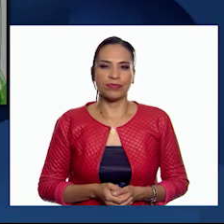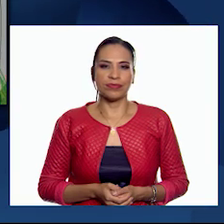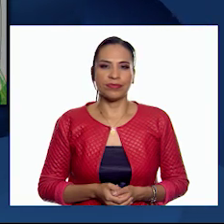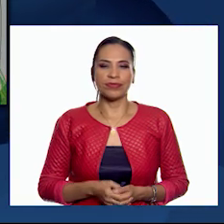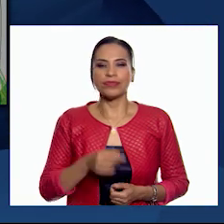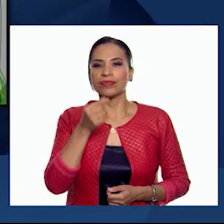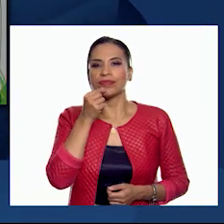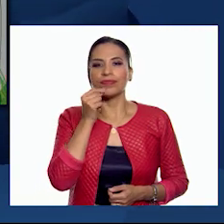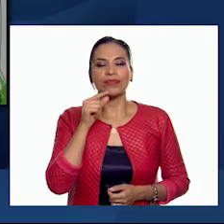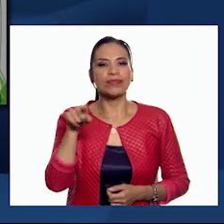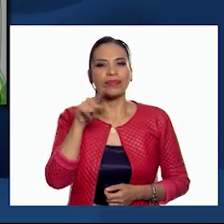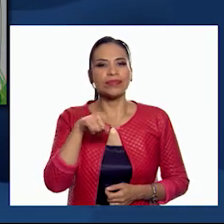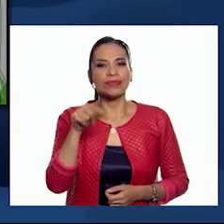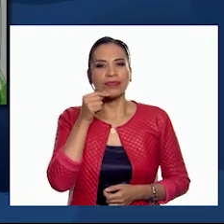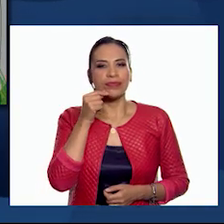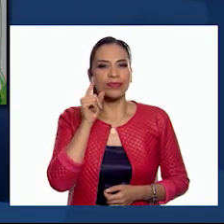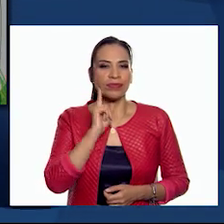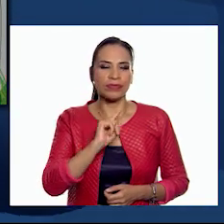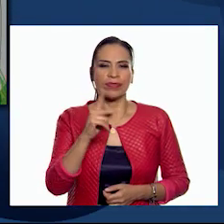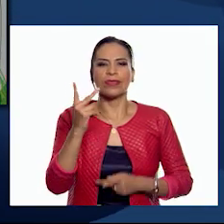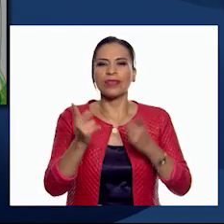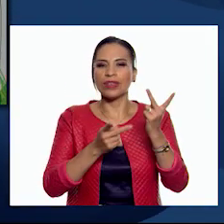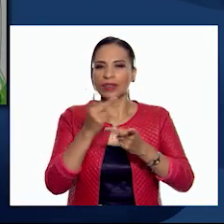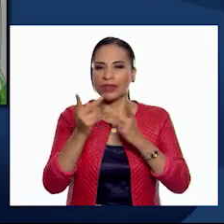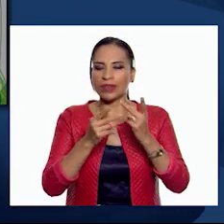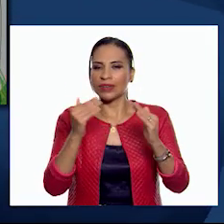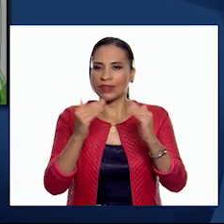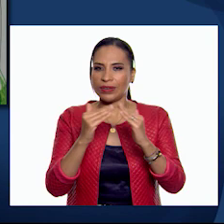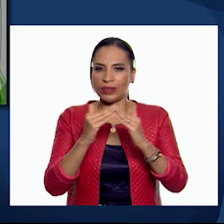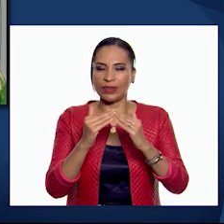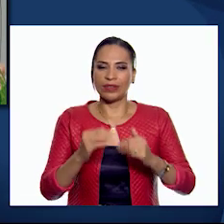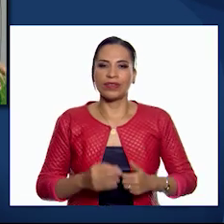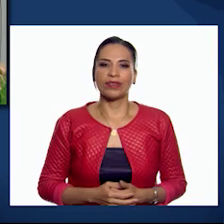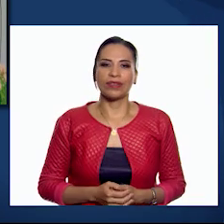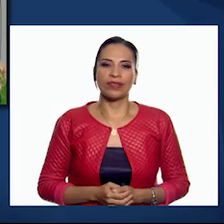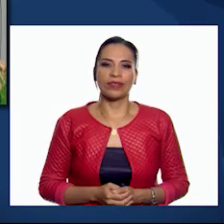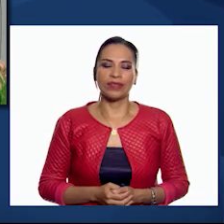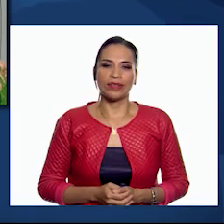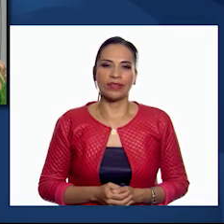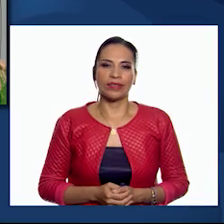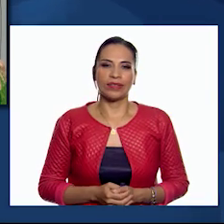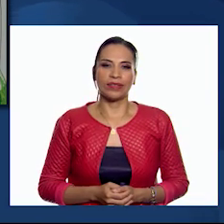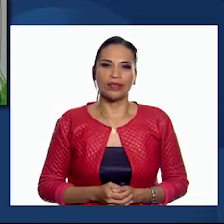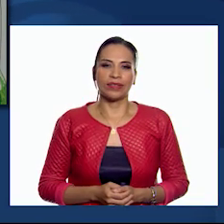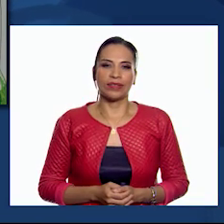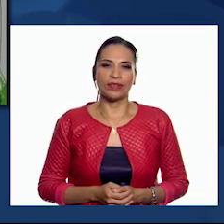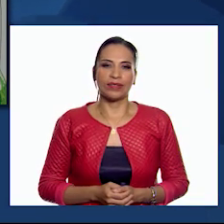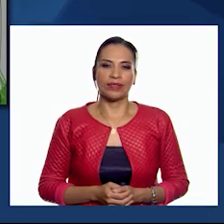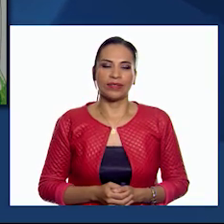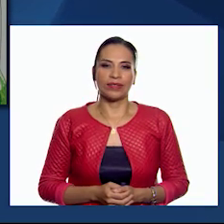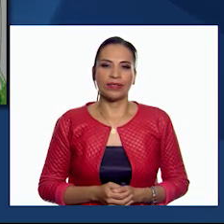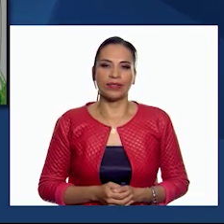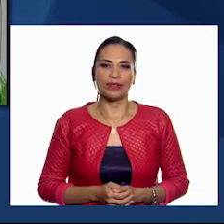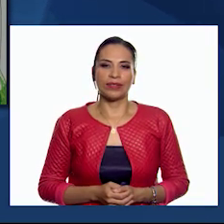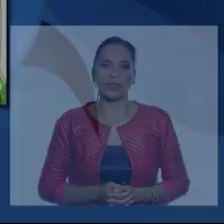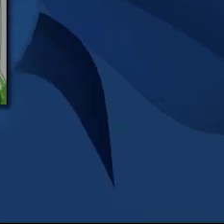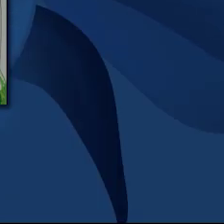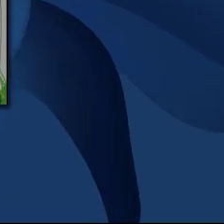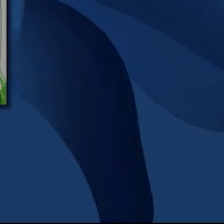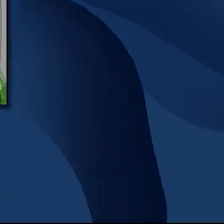Niñas. ¿Y niños? ¡Preguntando desde casa! ¡Ja, ja, ja! A ver.